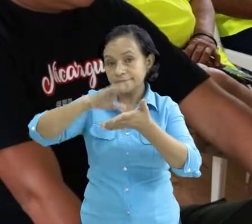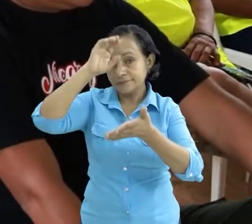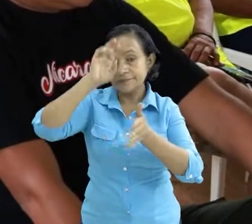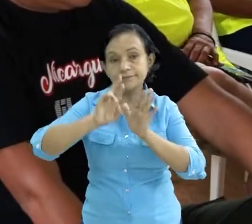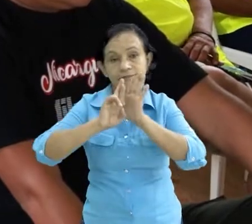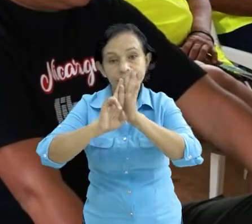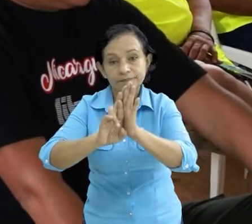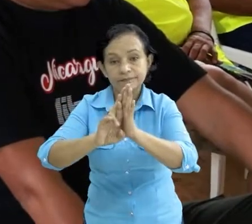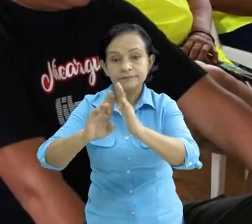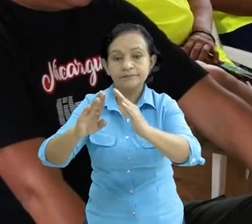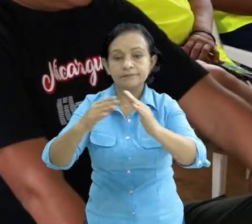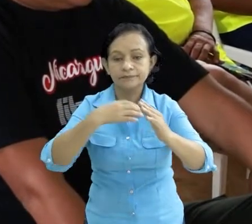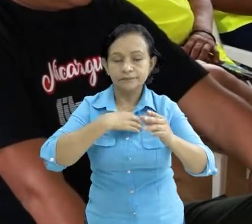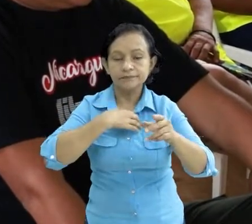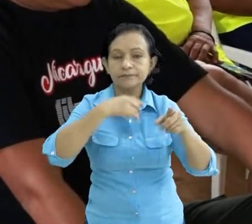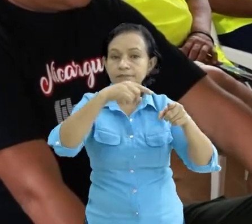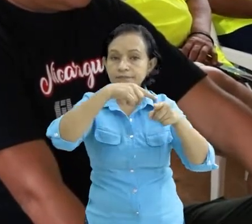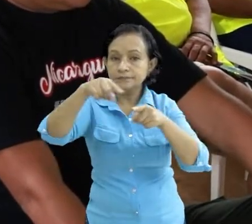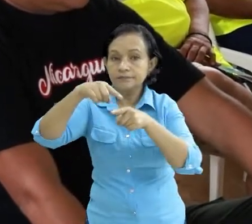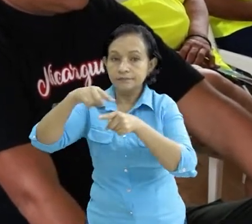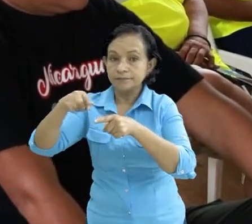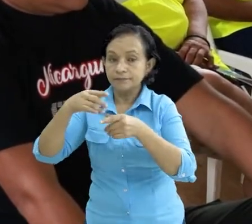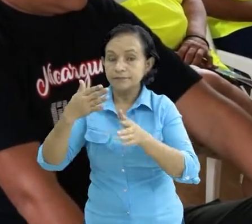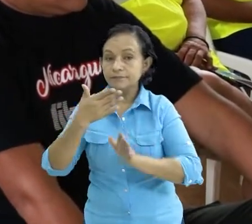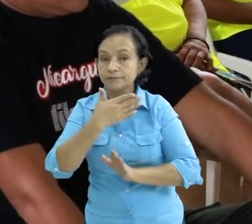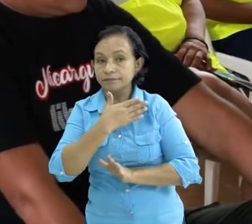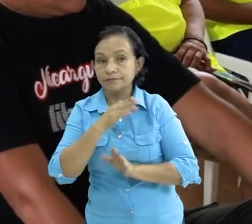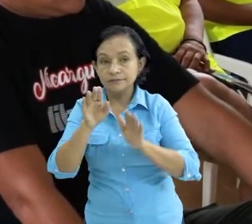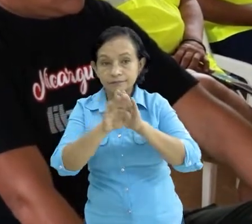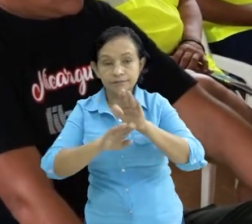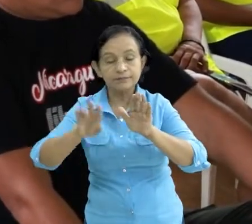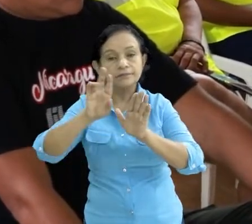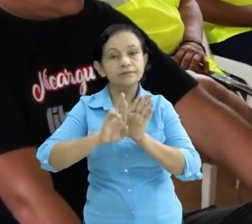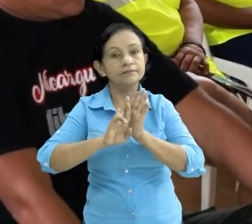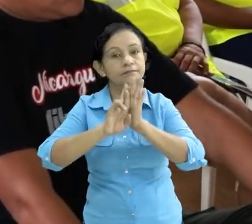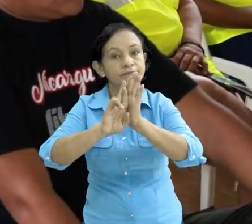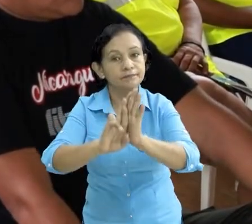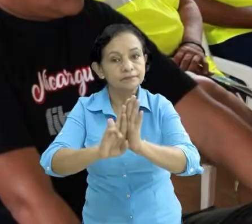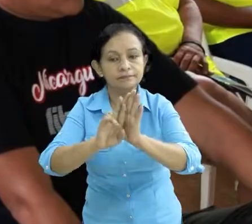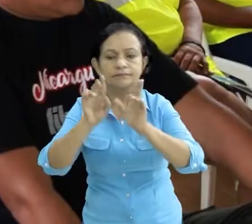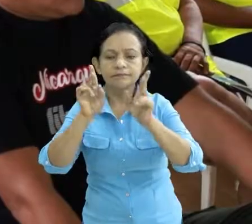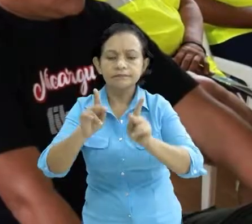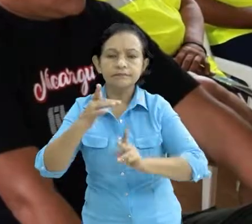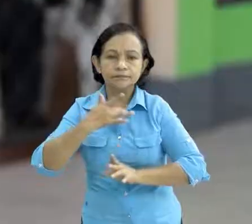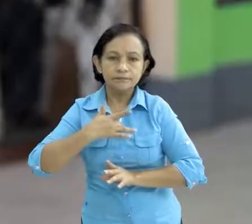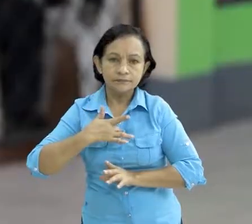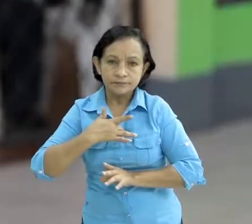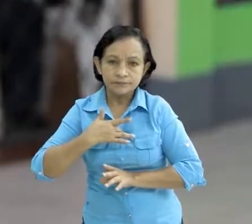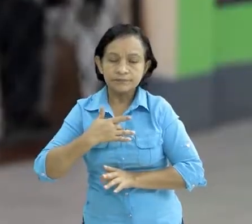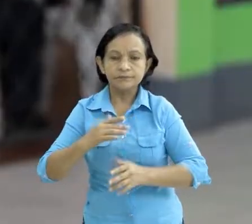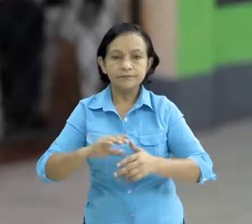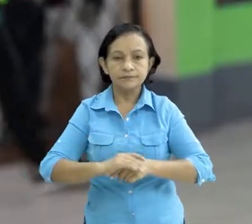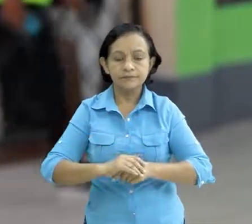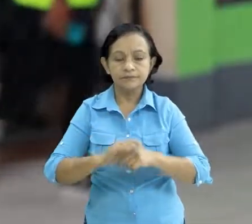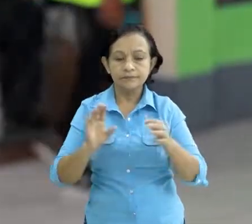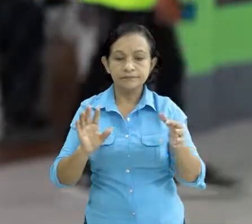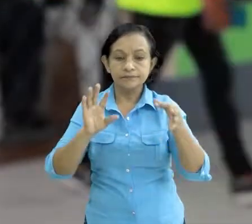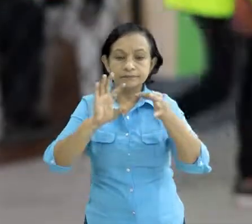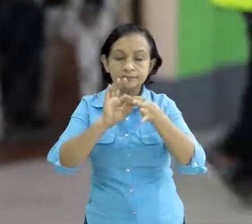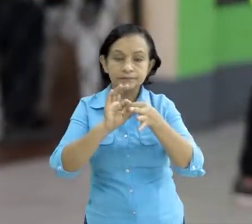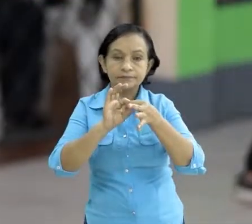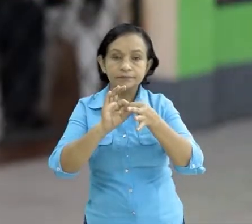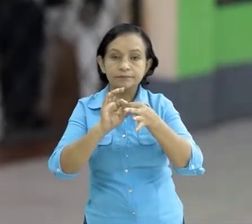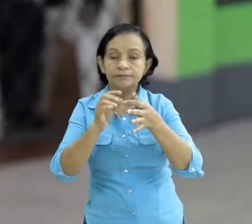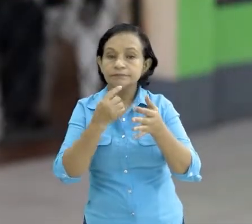respuesta para sus comunidades y todavía una mayor respuesta al más necesitado en conjunto y de la